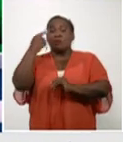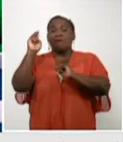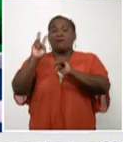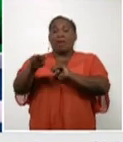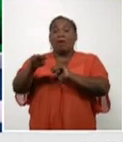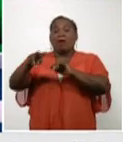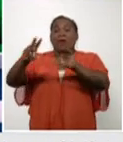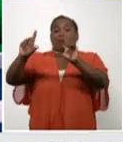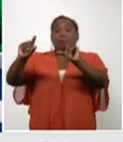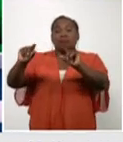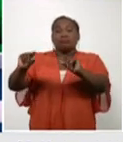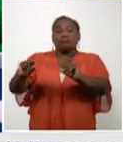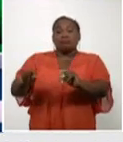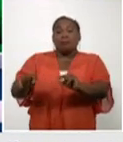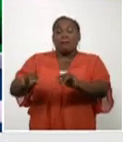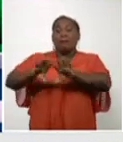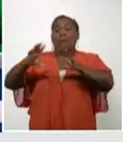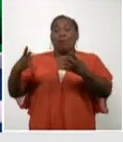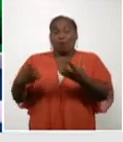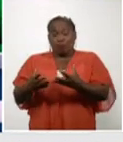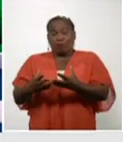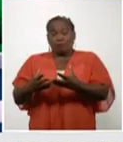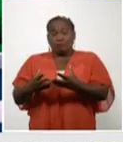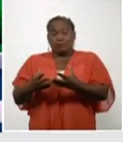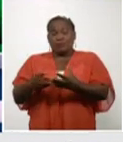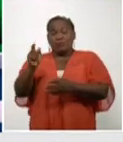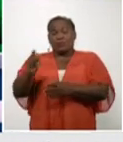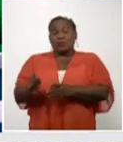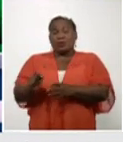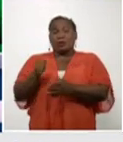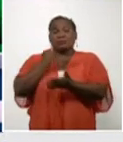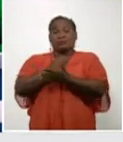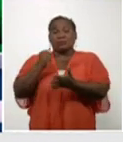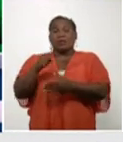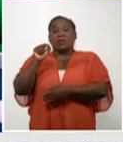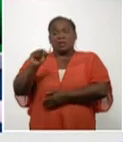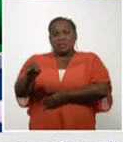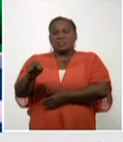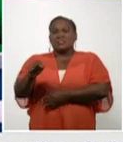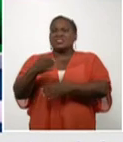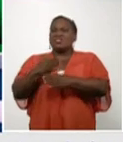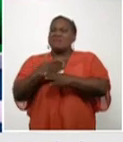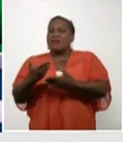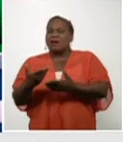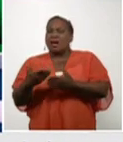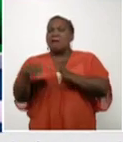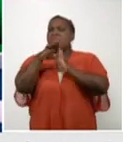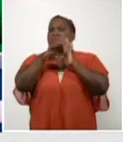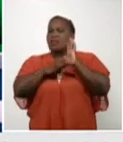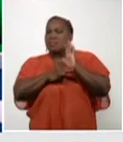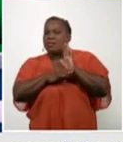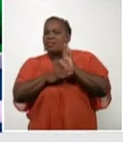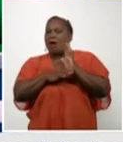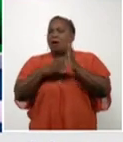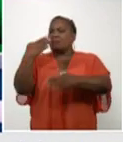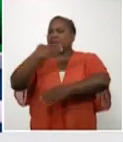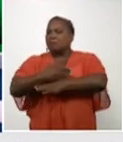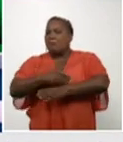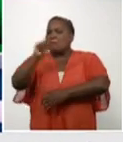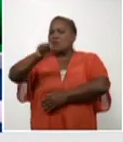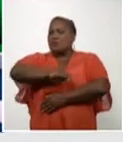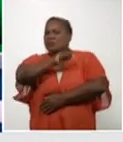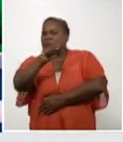cuanto al número de casos diagnosticados, pues tiene que estar dando efecto las medidas de restricción que se han venido